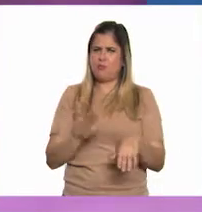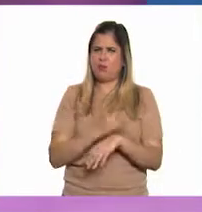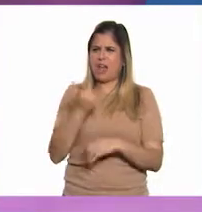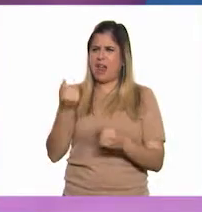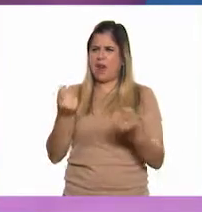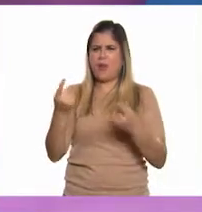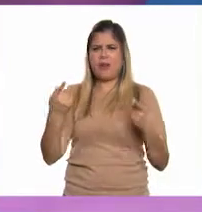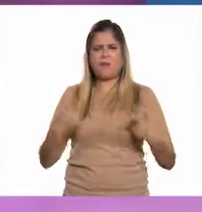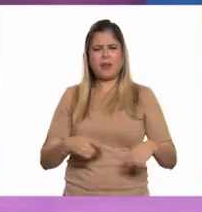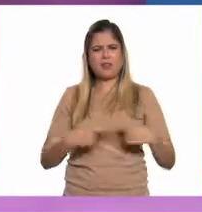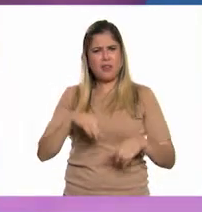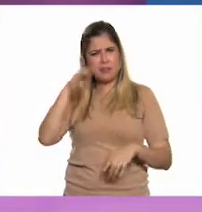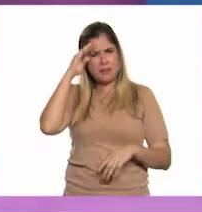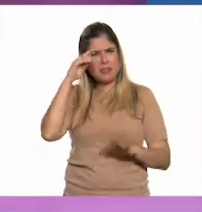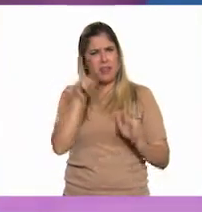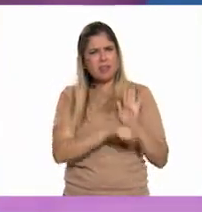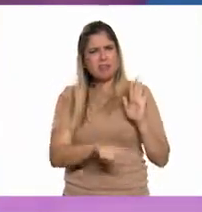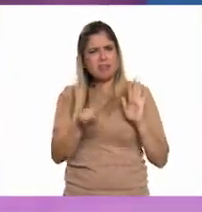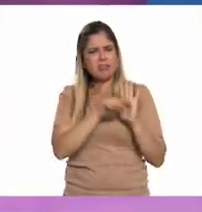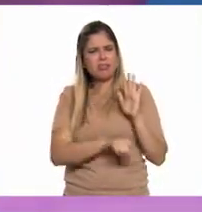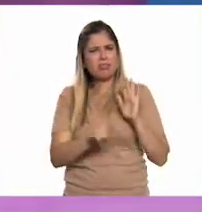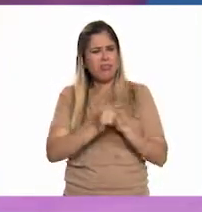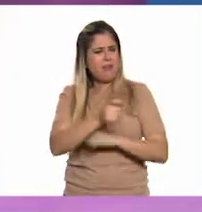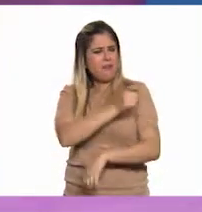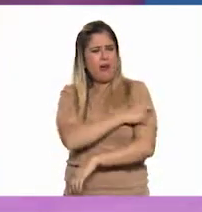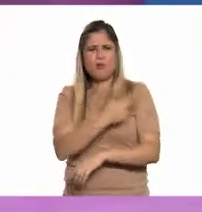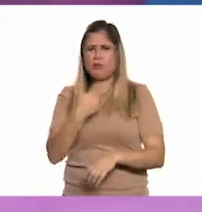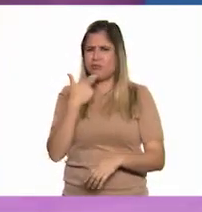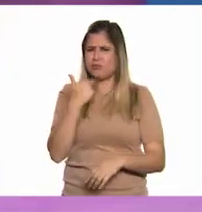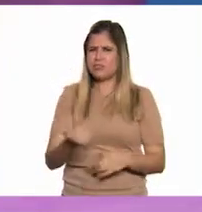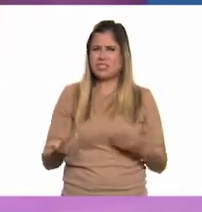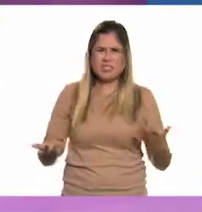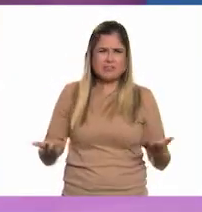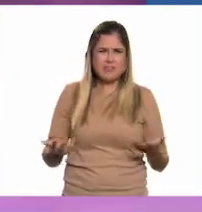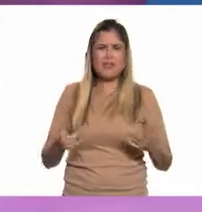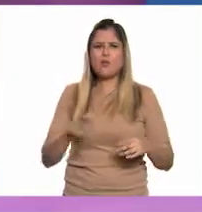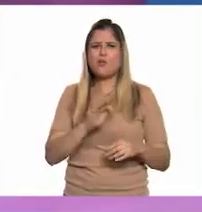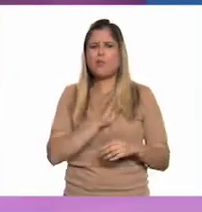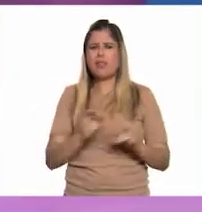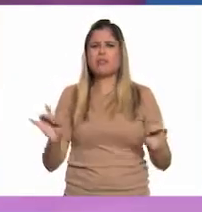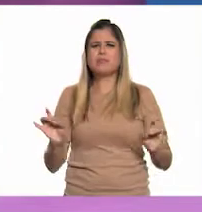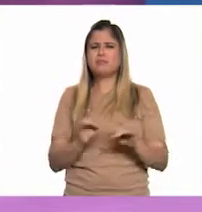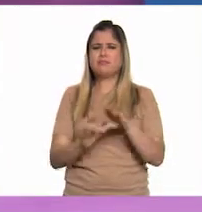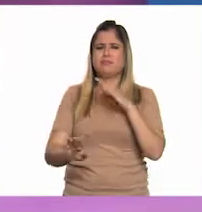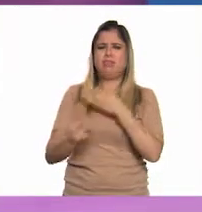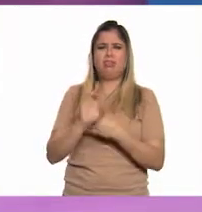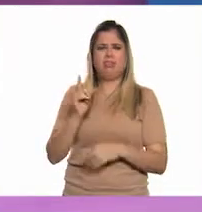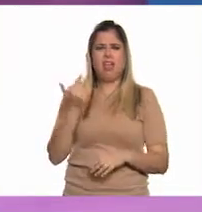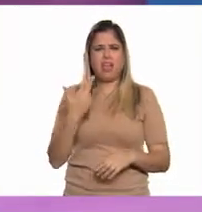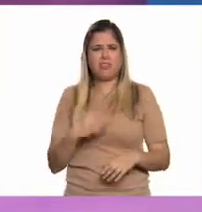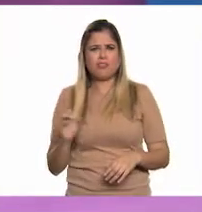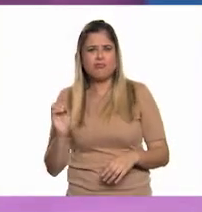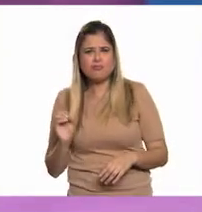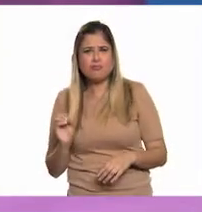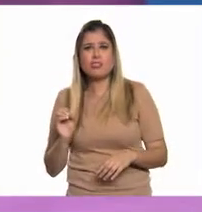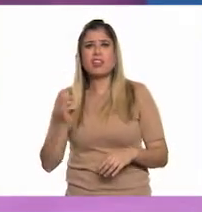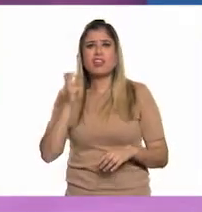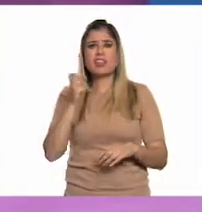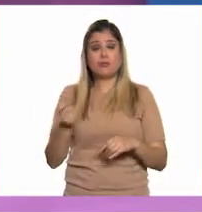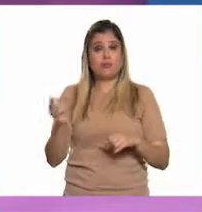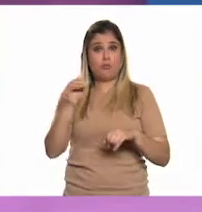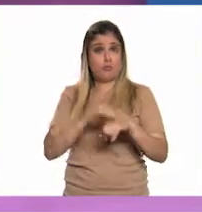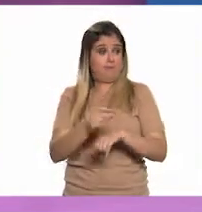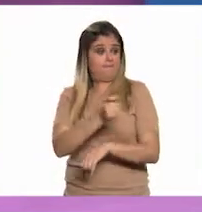personas que pensaban que las vacunas no sirvían y que podían causar un daño. Que quienes se la